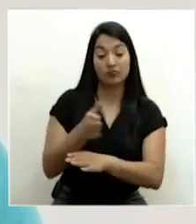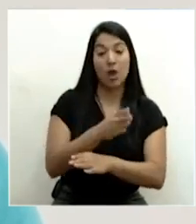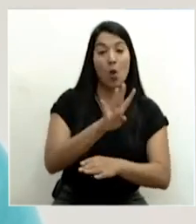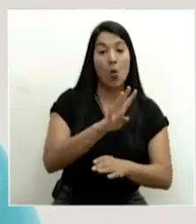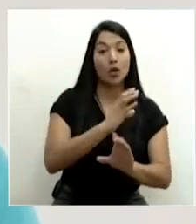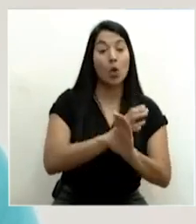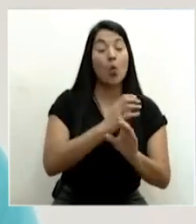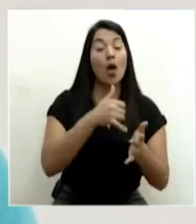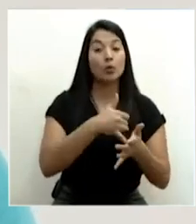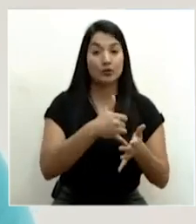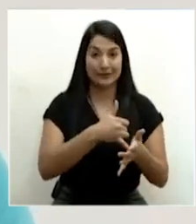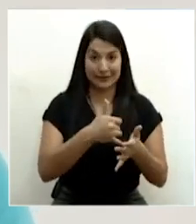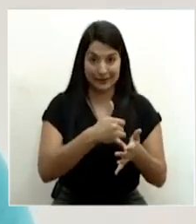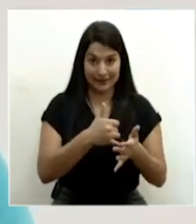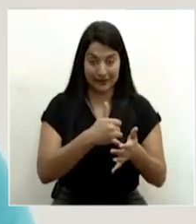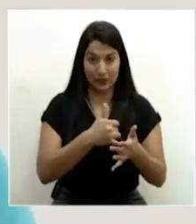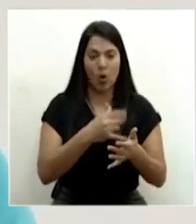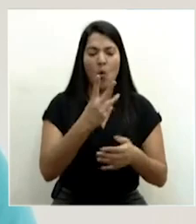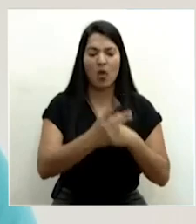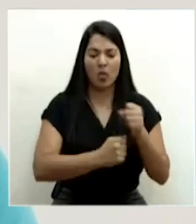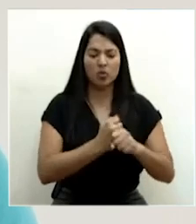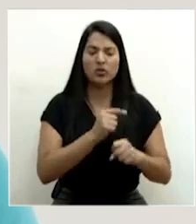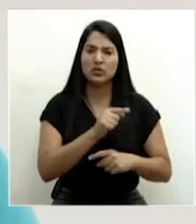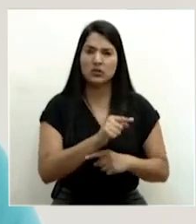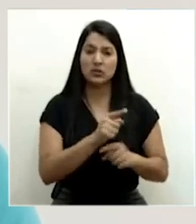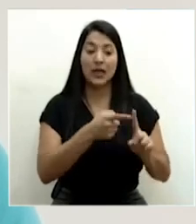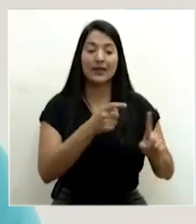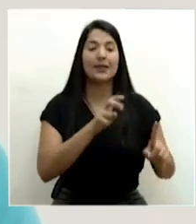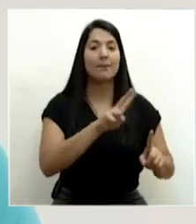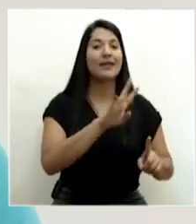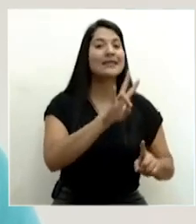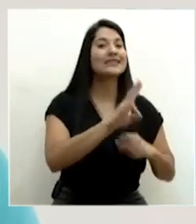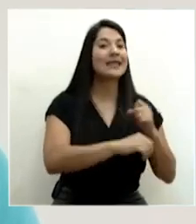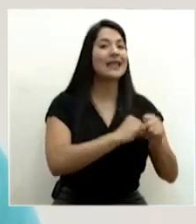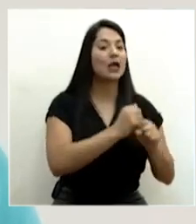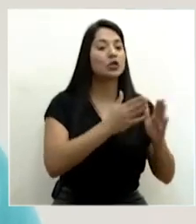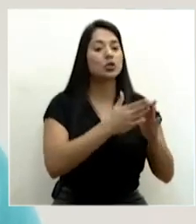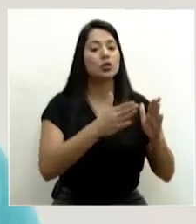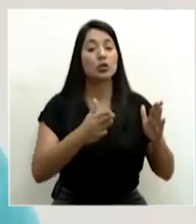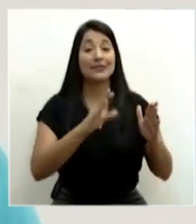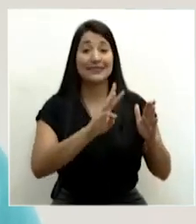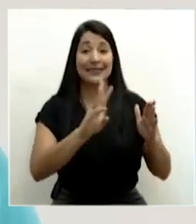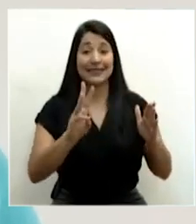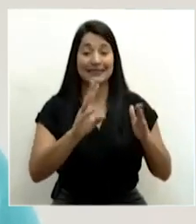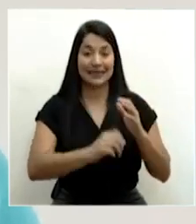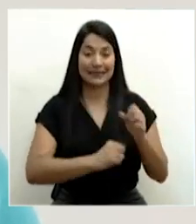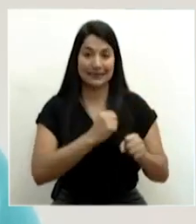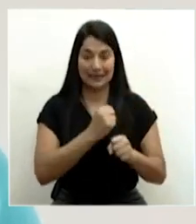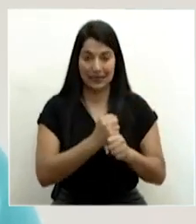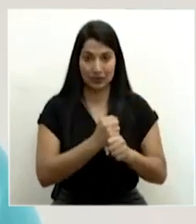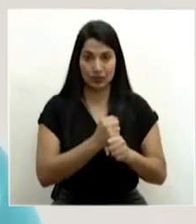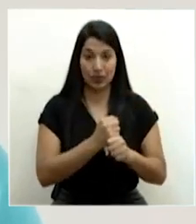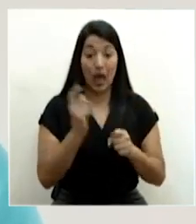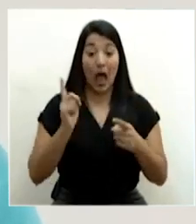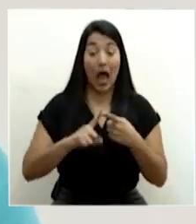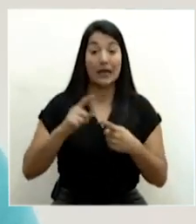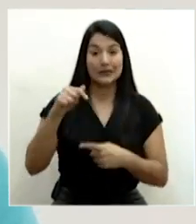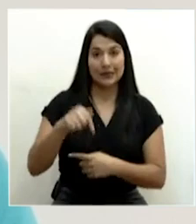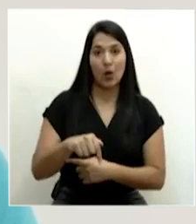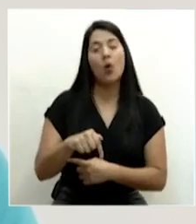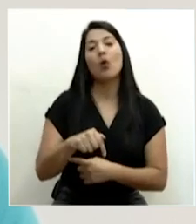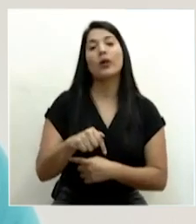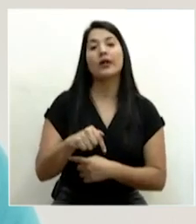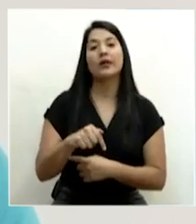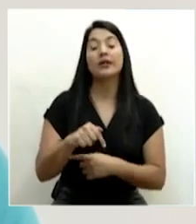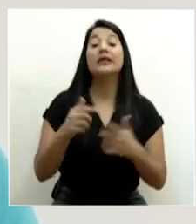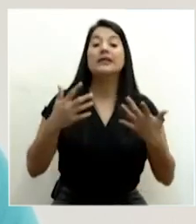4 de ellas se encuentran en cuidados intensivos. El rango de edad va desde los 27 hasta los 66 años. Al día de